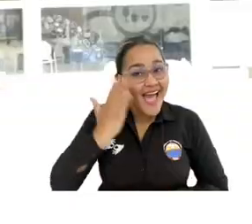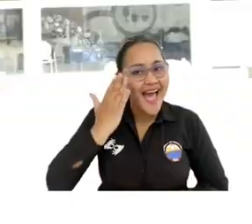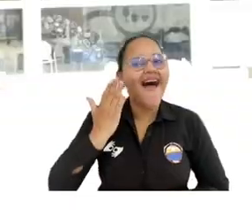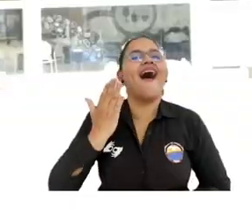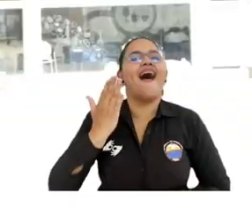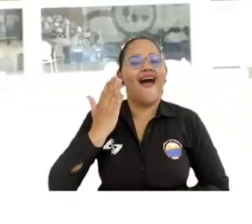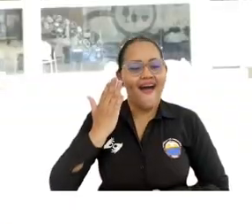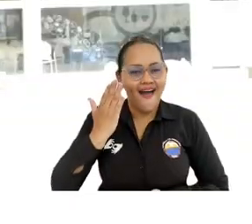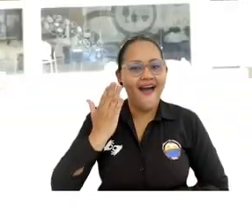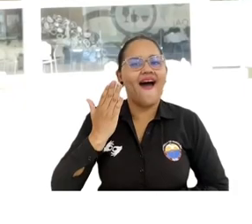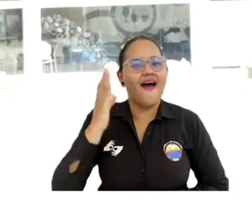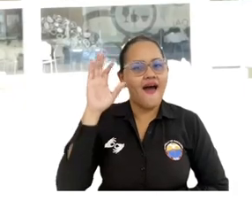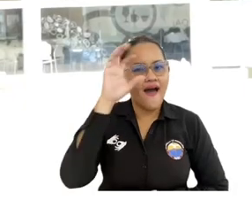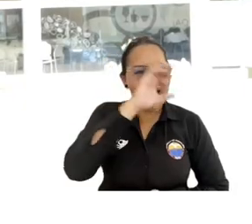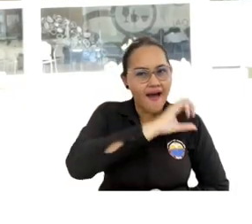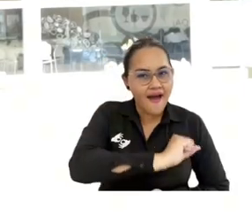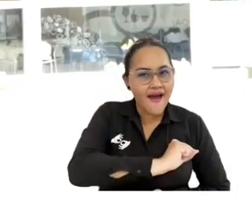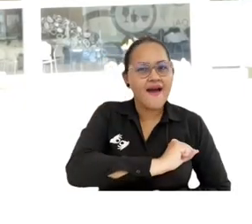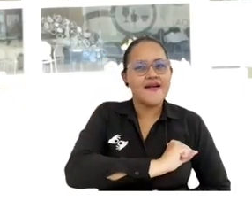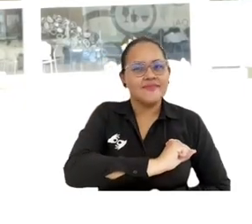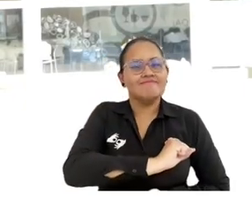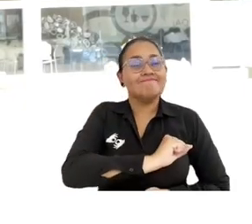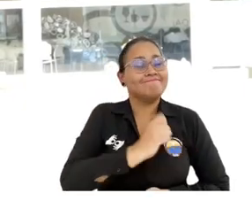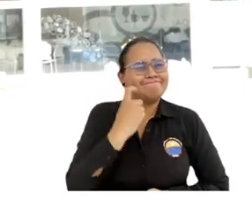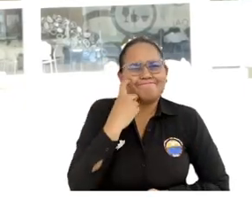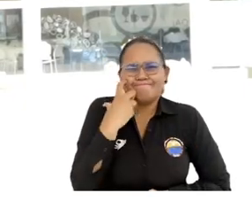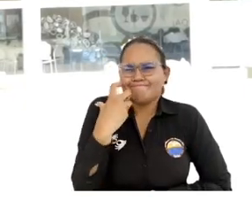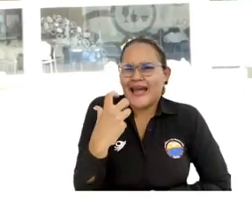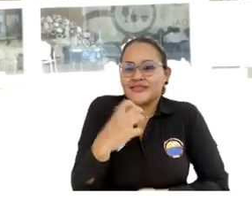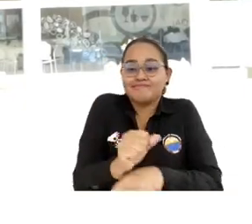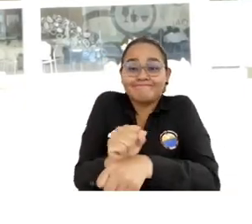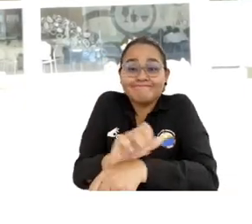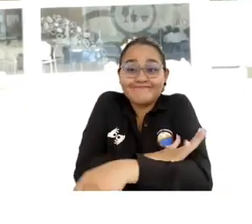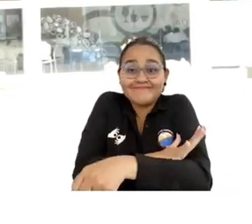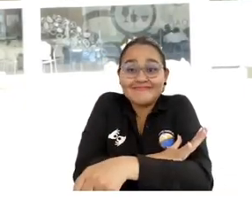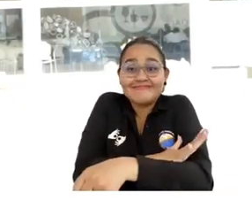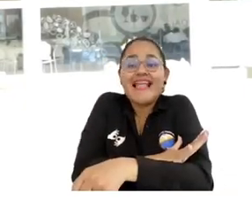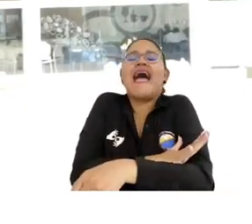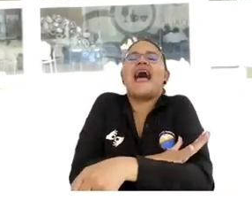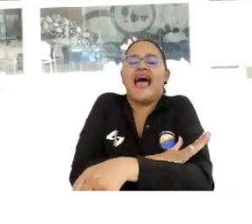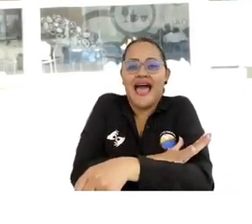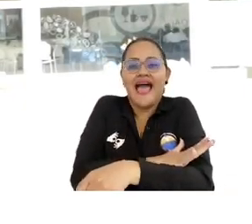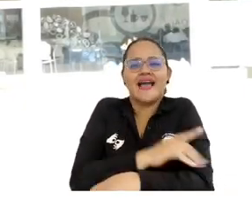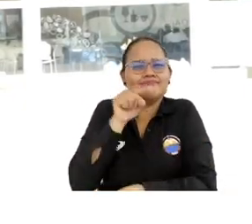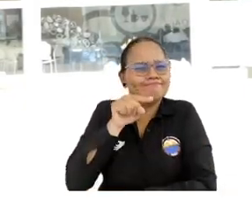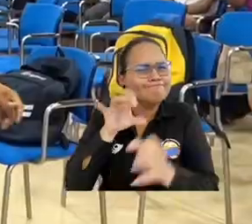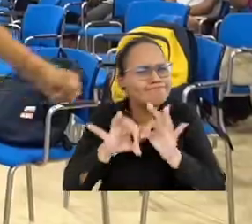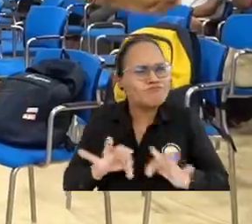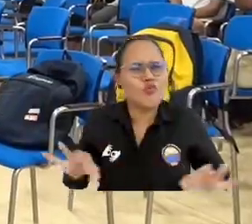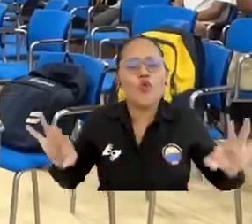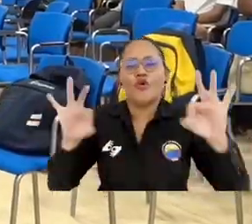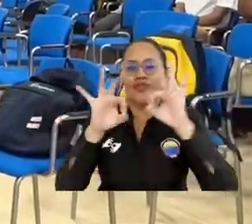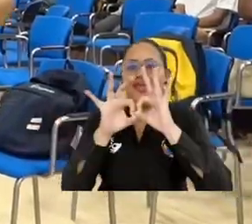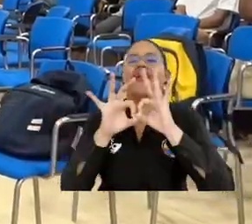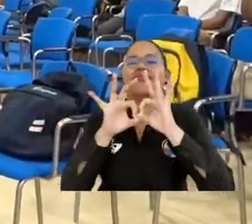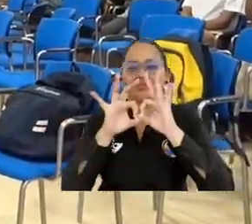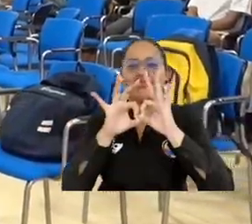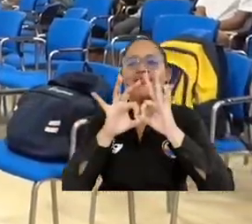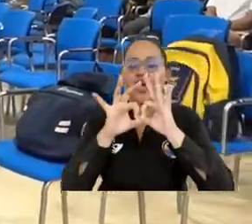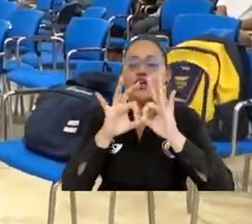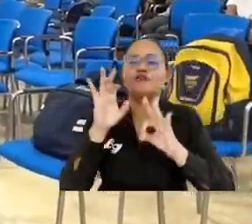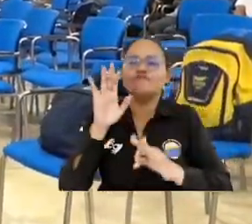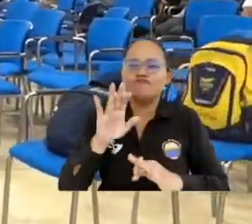Entonces, teniendo en cuenta la condición humana, que somos seres eminentemente emocionales, me parece muy